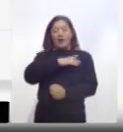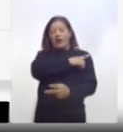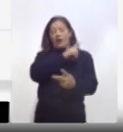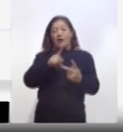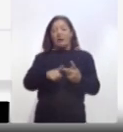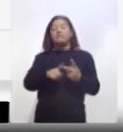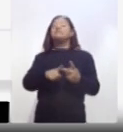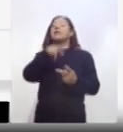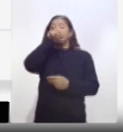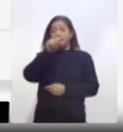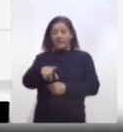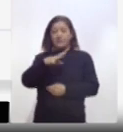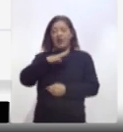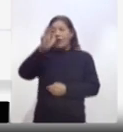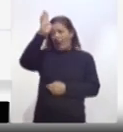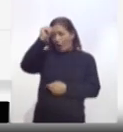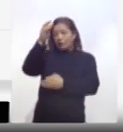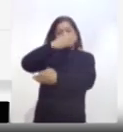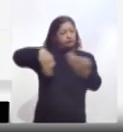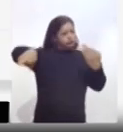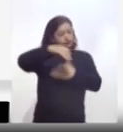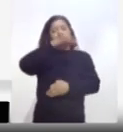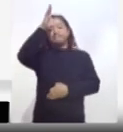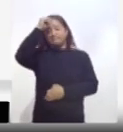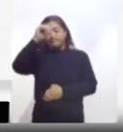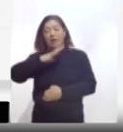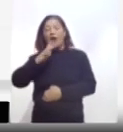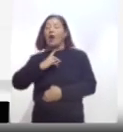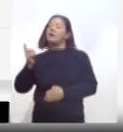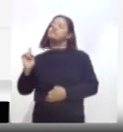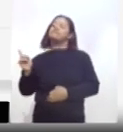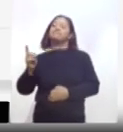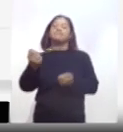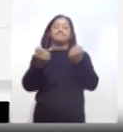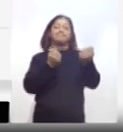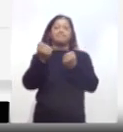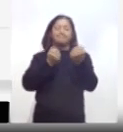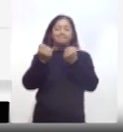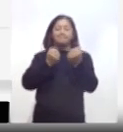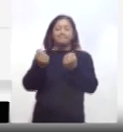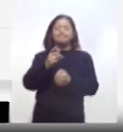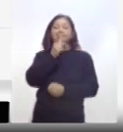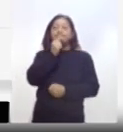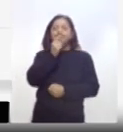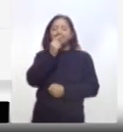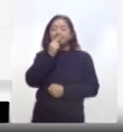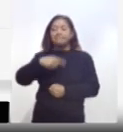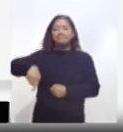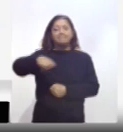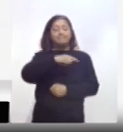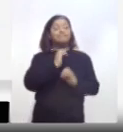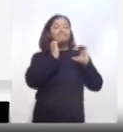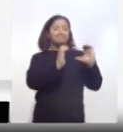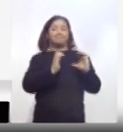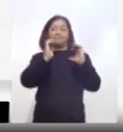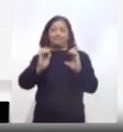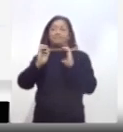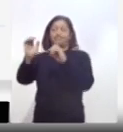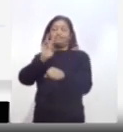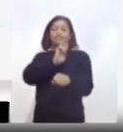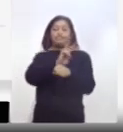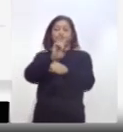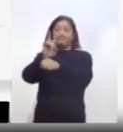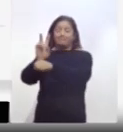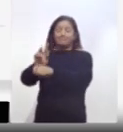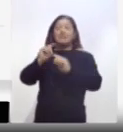acordamos reforzar la Estrategia Estatal de Patrullaje Preventivo, salvaguardar la planta productiva vigilancia